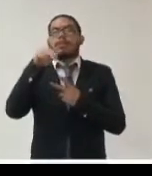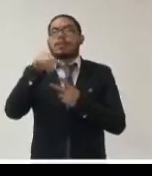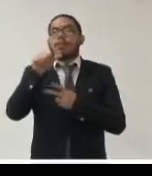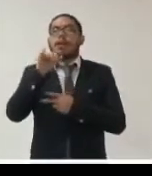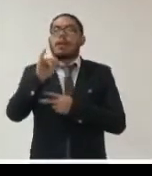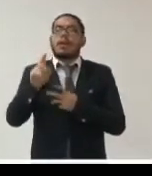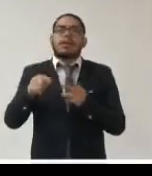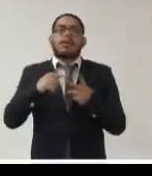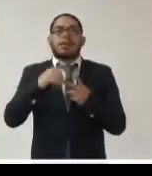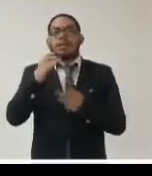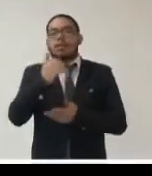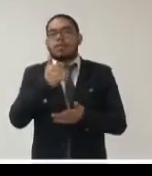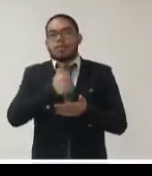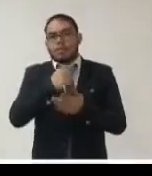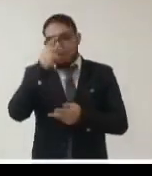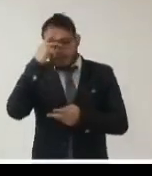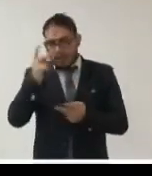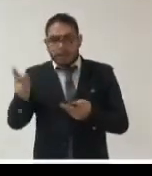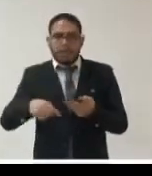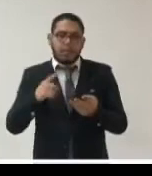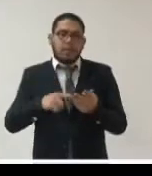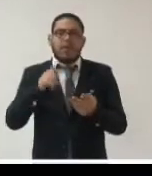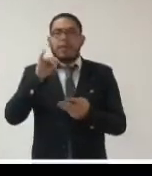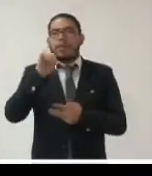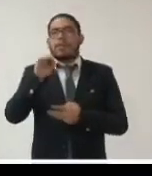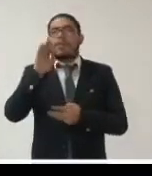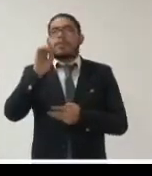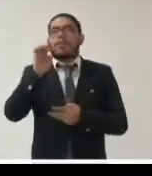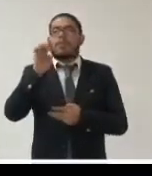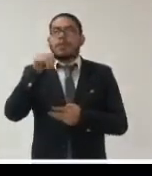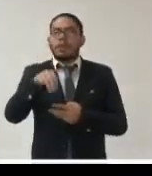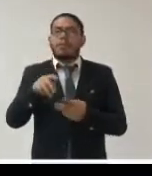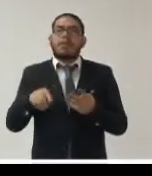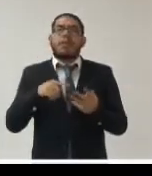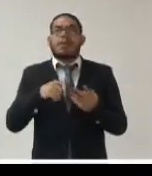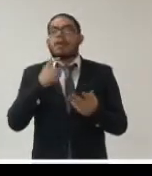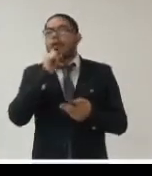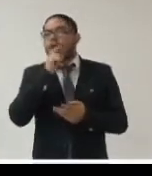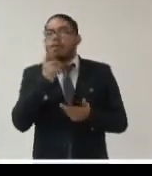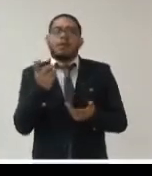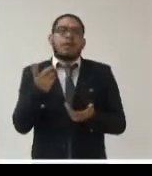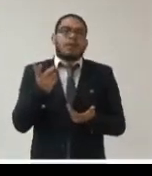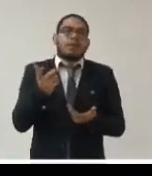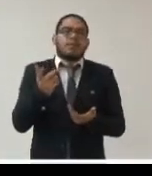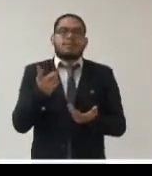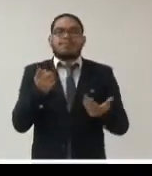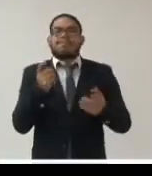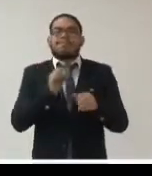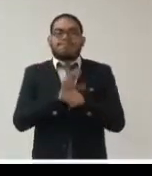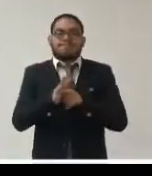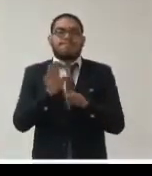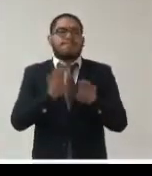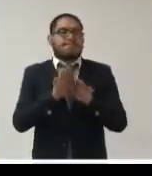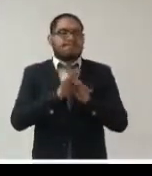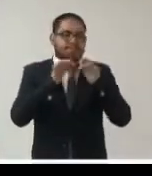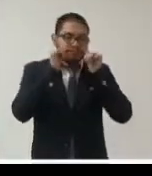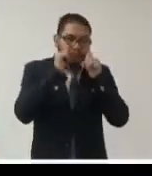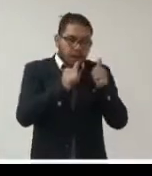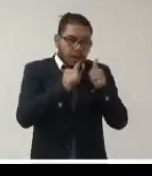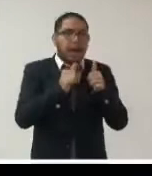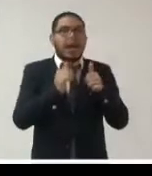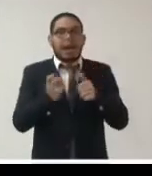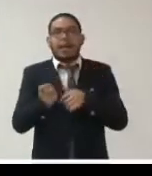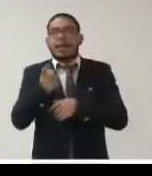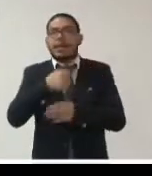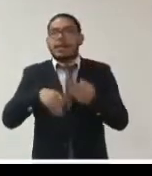es Ciudad de México como es Infoem pueden atender de frente estas situaciones de pandemia entonces bueno el fortalecimiento en general